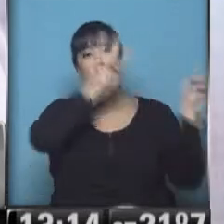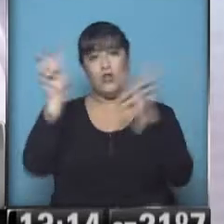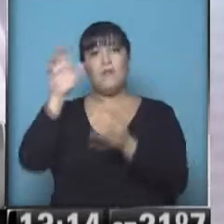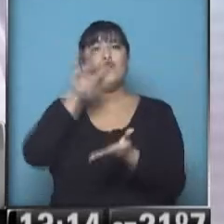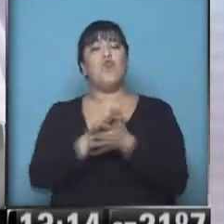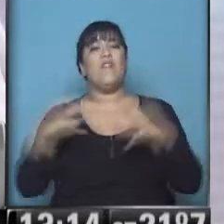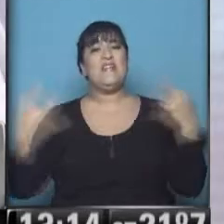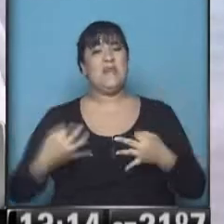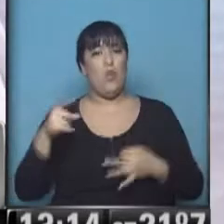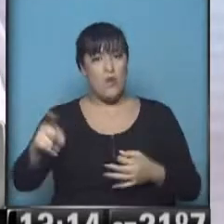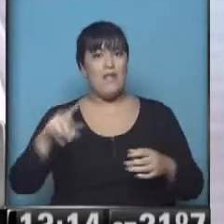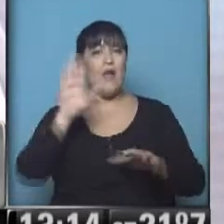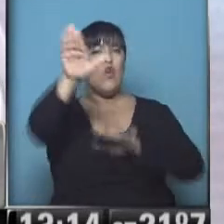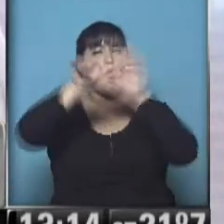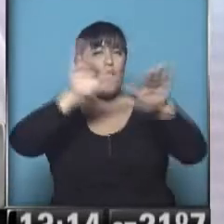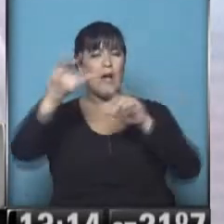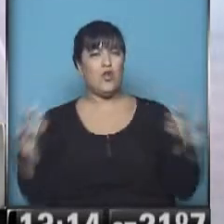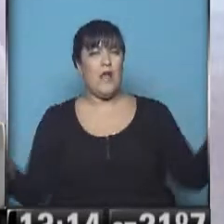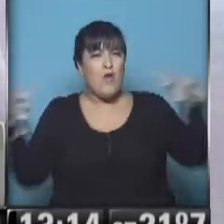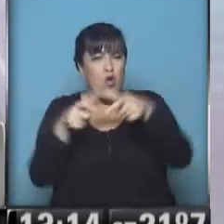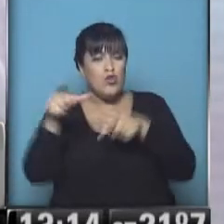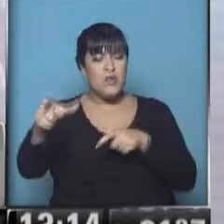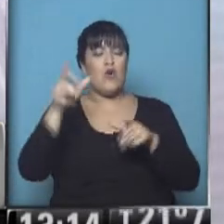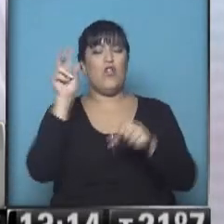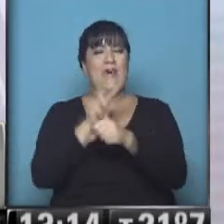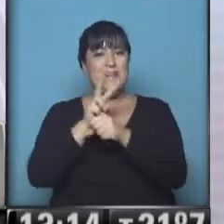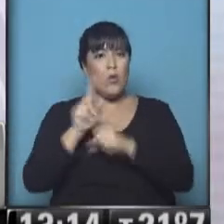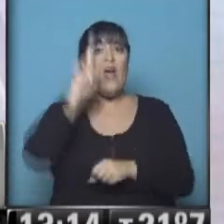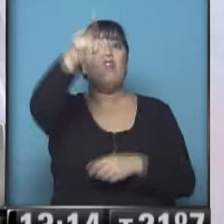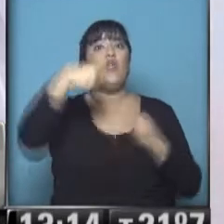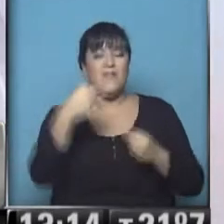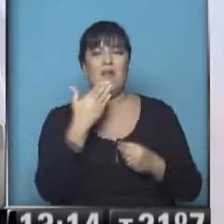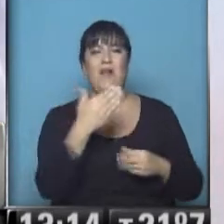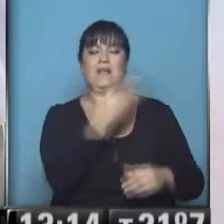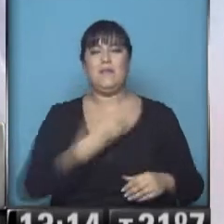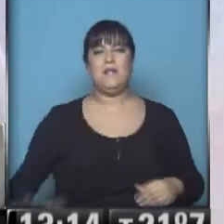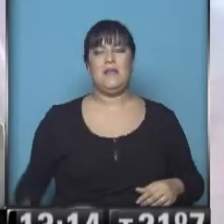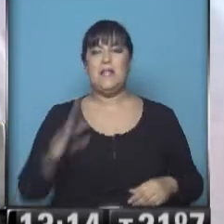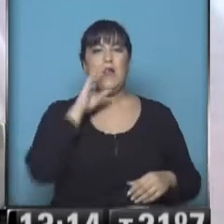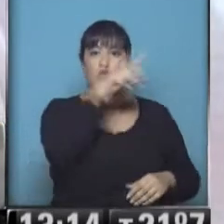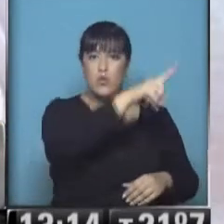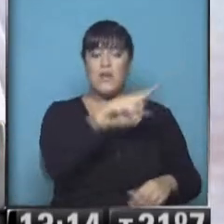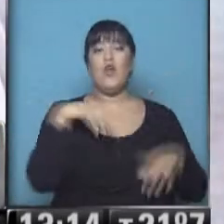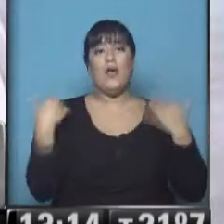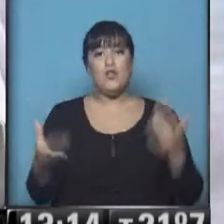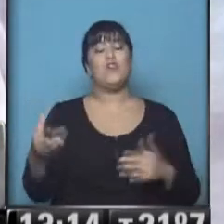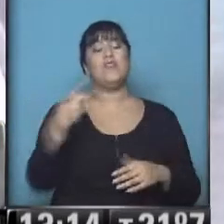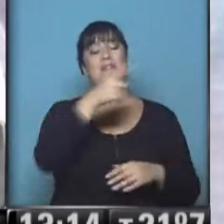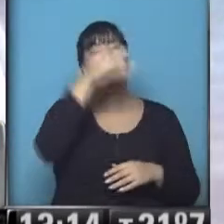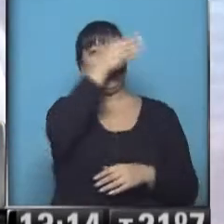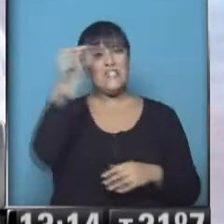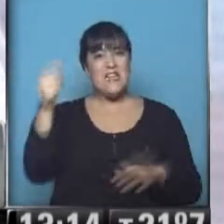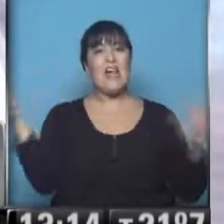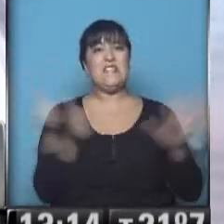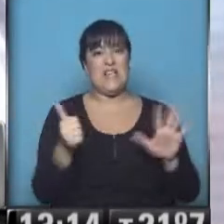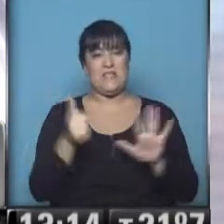la convocatoria al Consejo de Seguridad de Naciones Unidas que hace el Presidente Obama, la Presidenta de la Nación va a ser la sexta oradora, a ver,